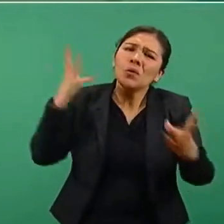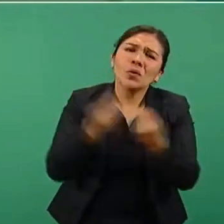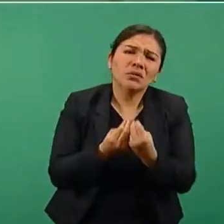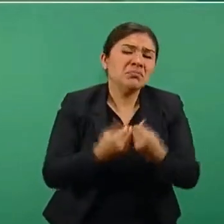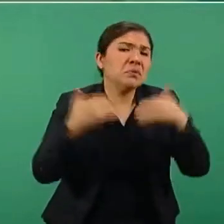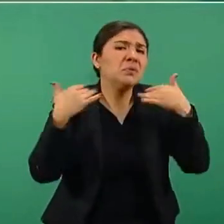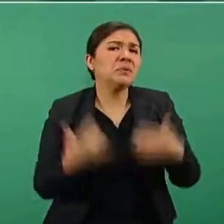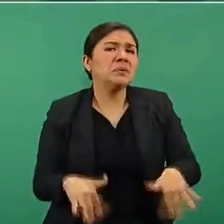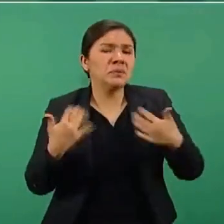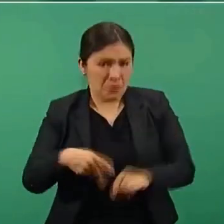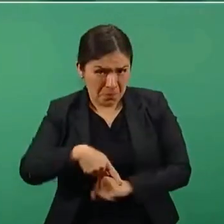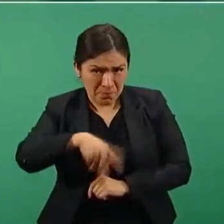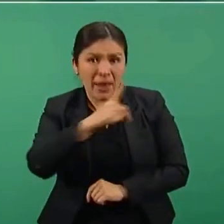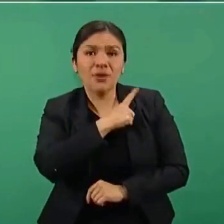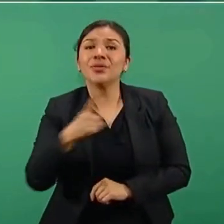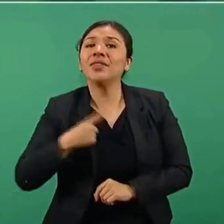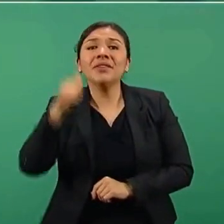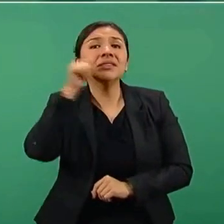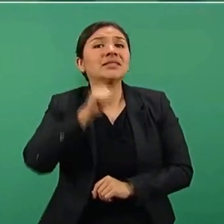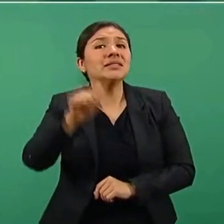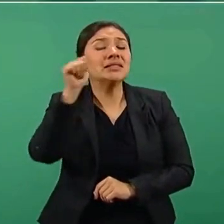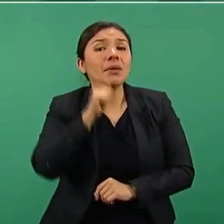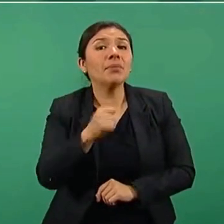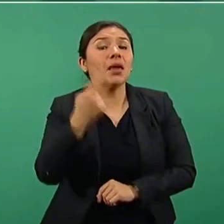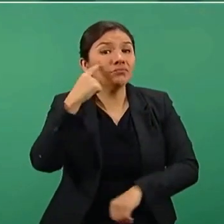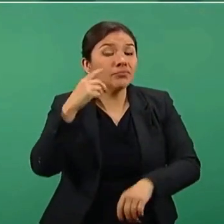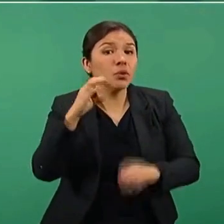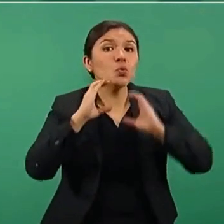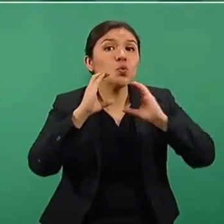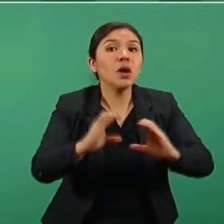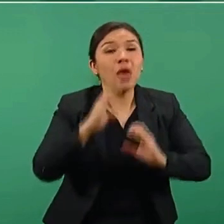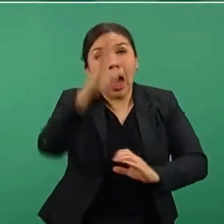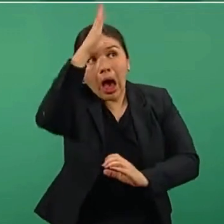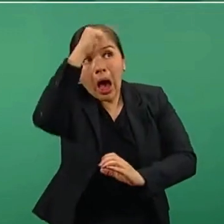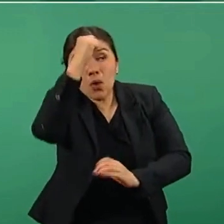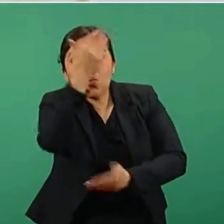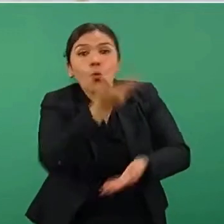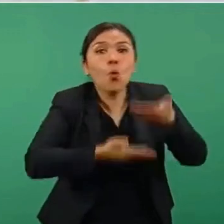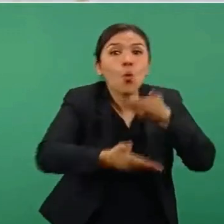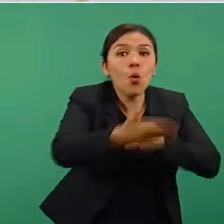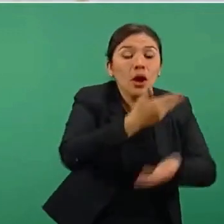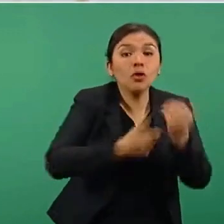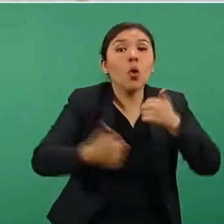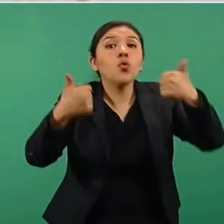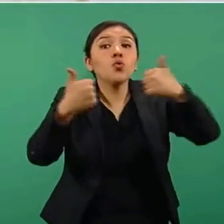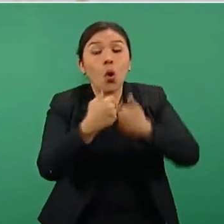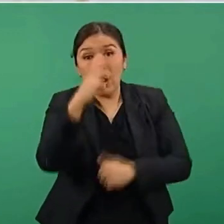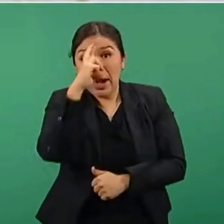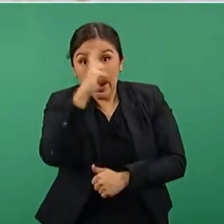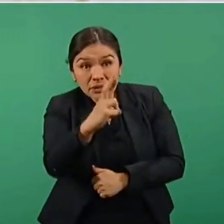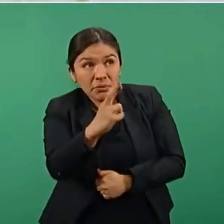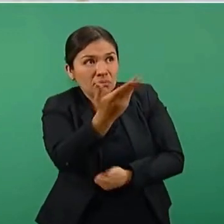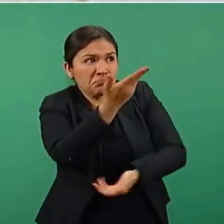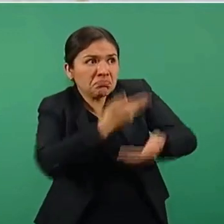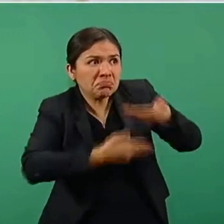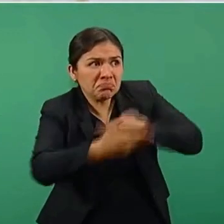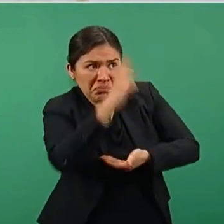pero tenemos que procurar ponernos de acuerdo siempre que haya respeto mutuo.